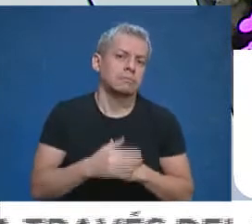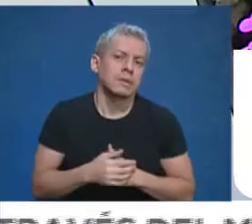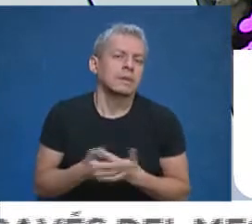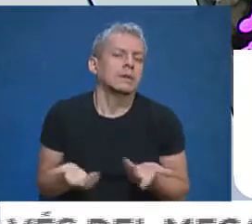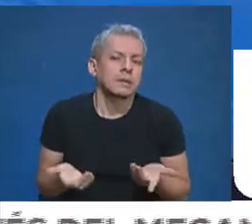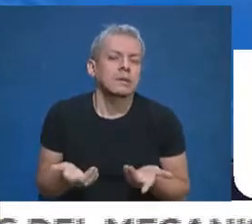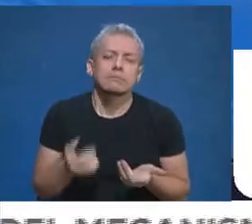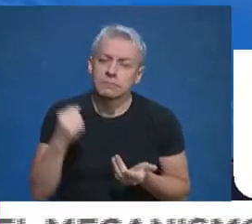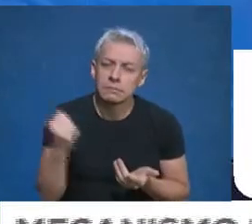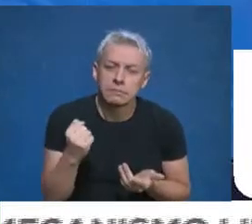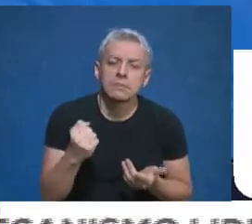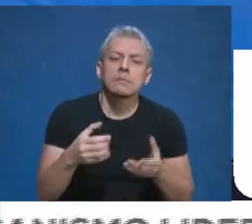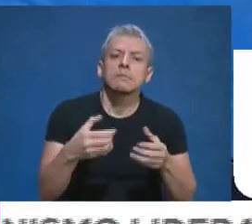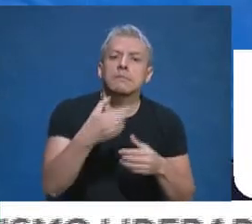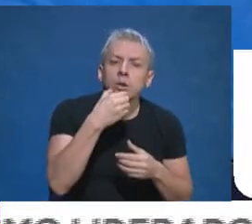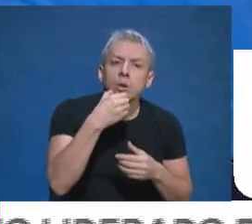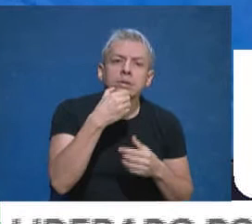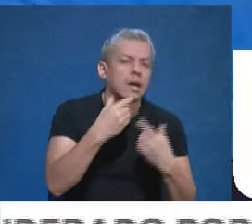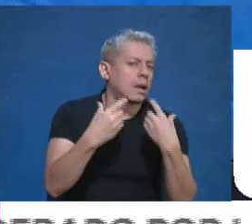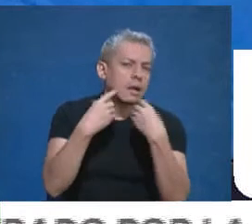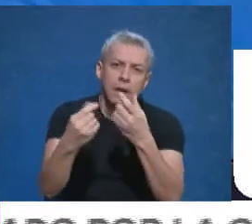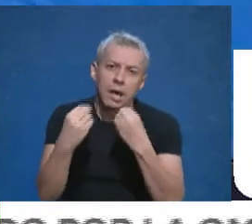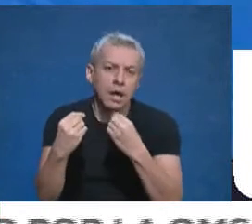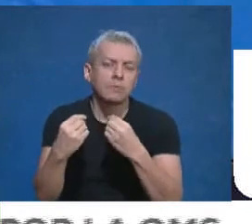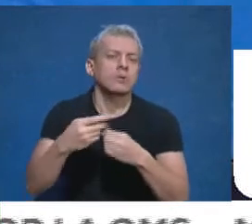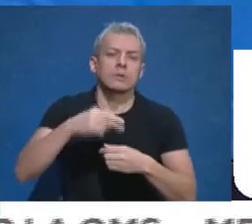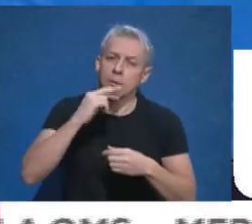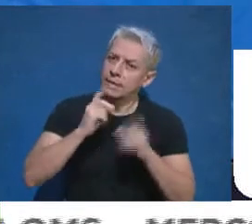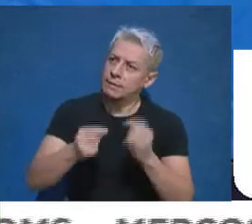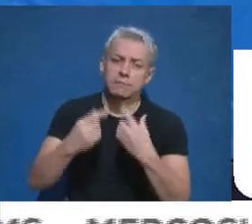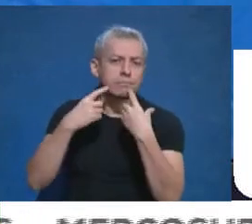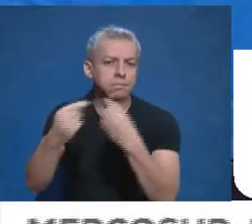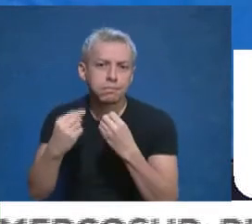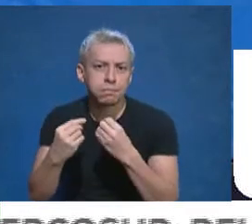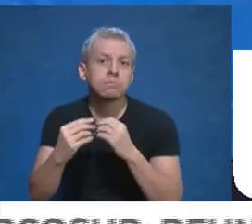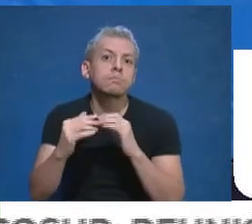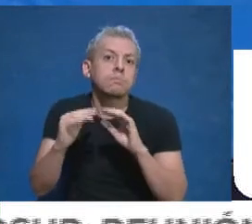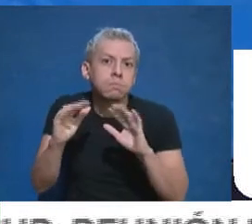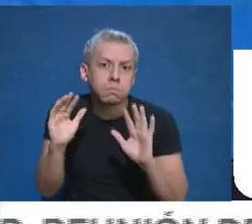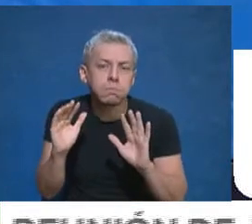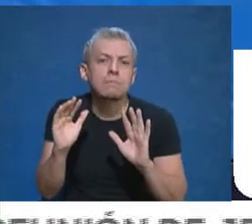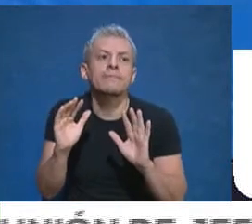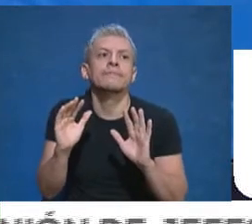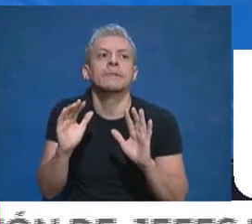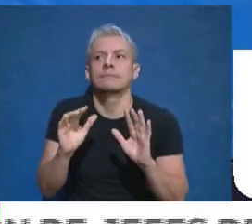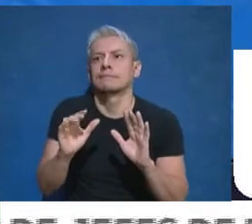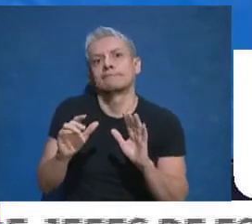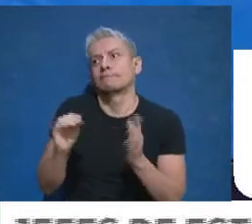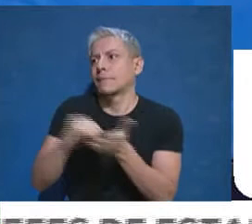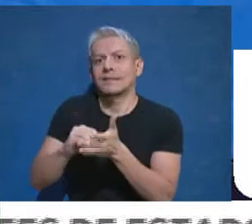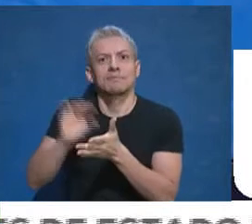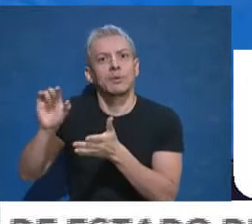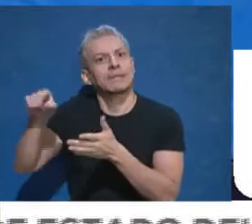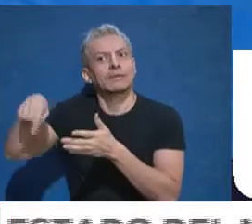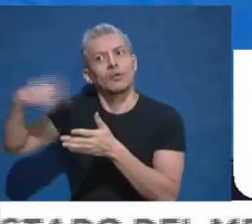a partir de este reclamo de Mendoza, también el de San Juan, lo que se puede producir es una verdadera decantación de reclamos. Claro,